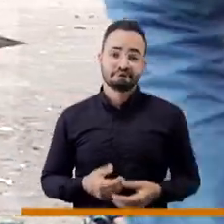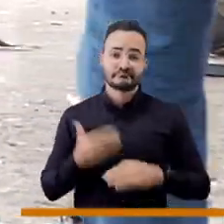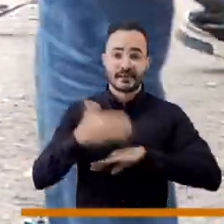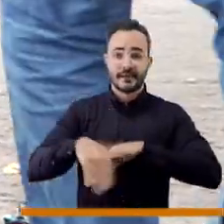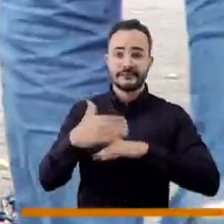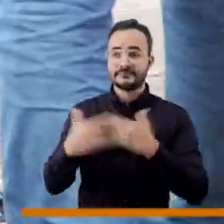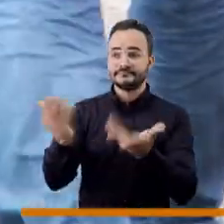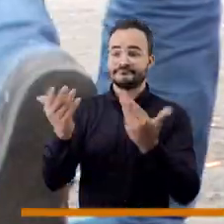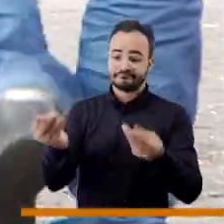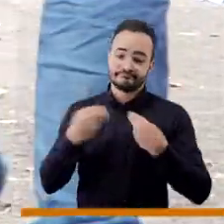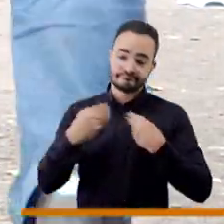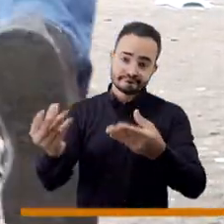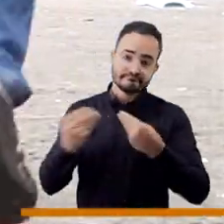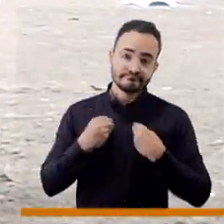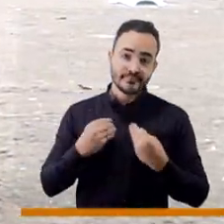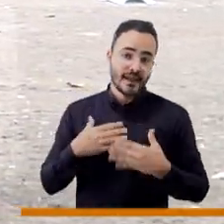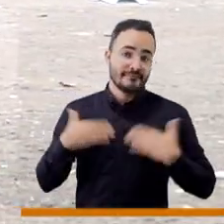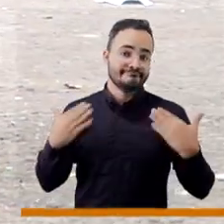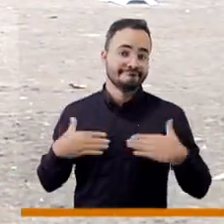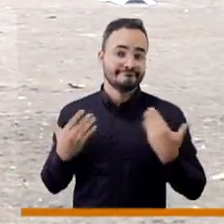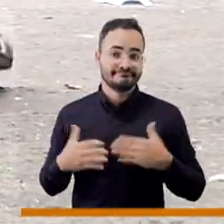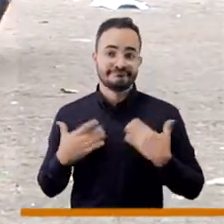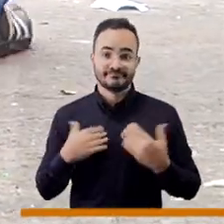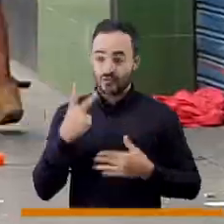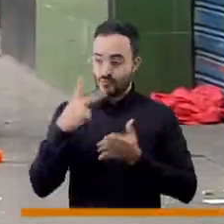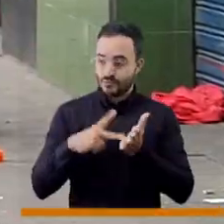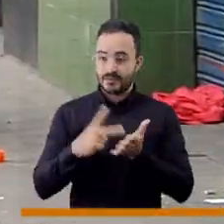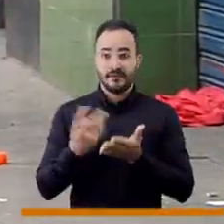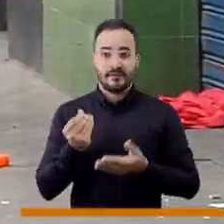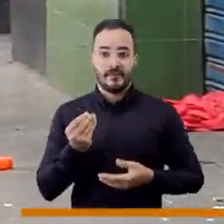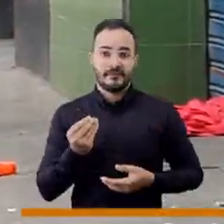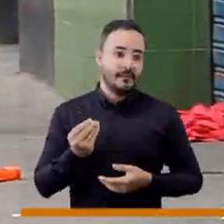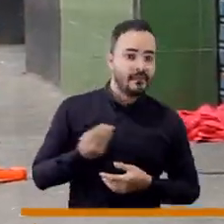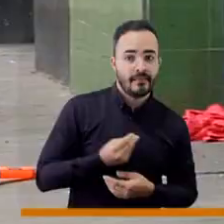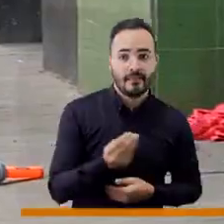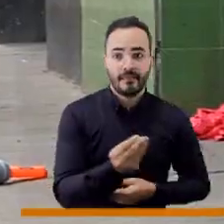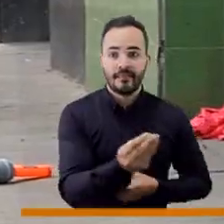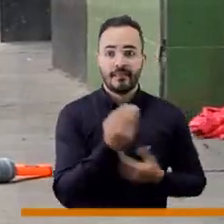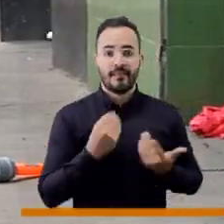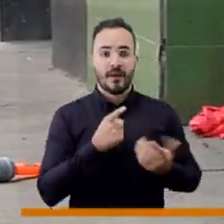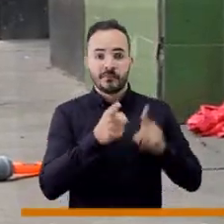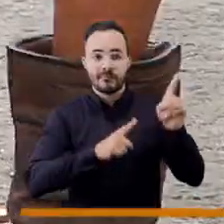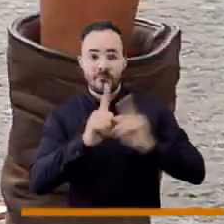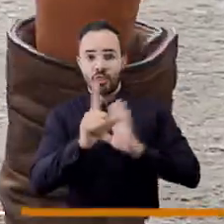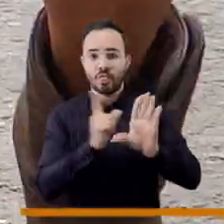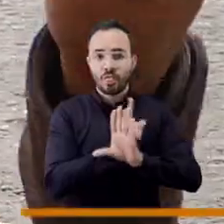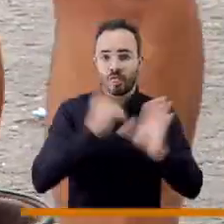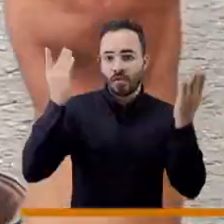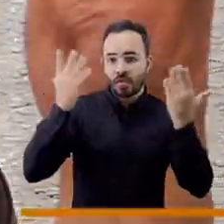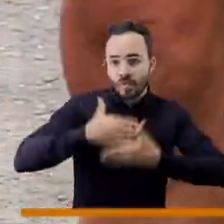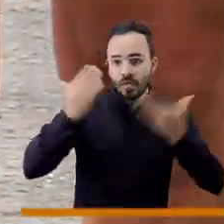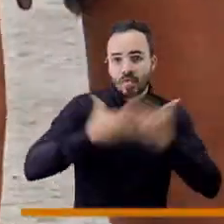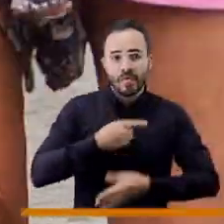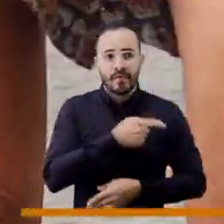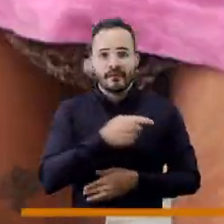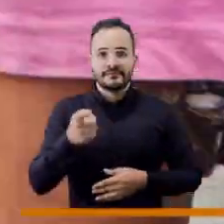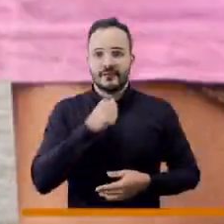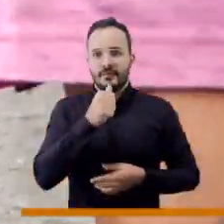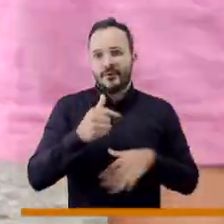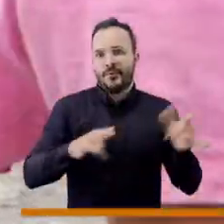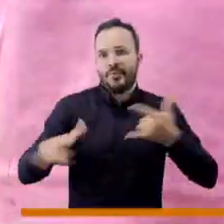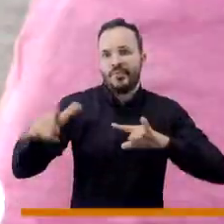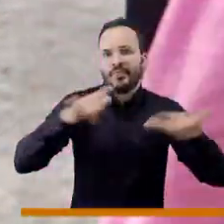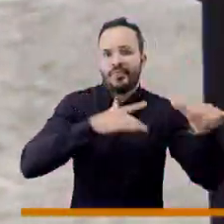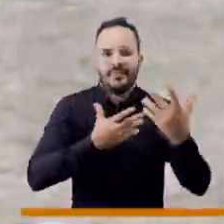persona de la calle feliz con esos dos mil va y aumenta más. El bolsillo de las rentas criminales